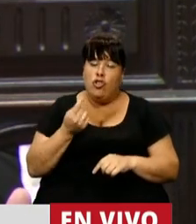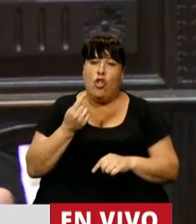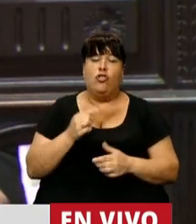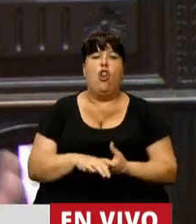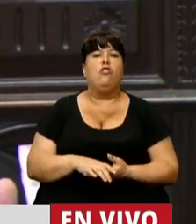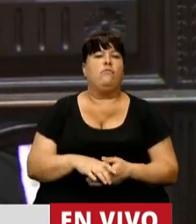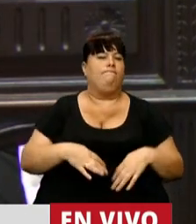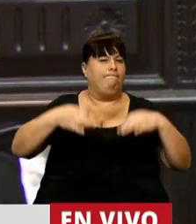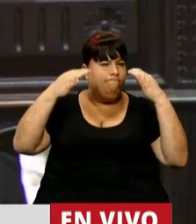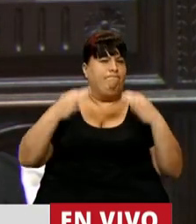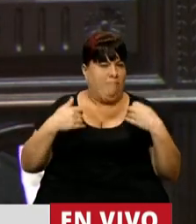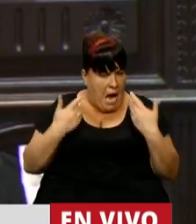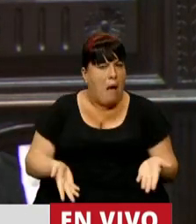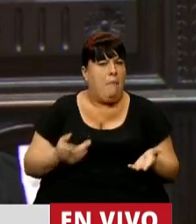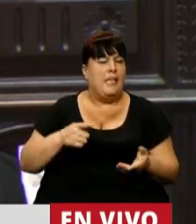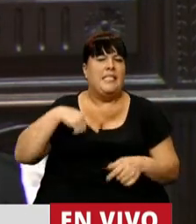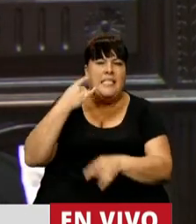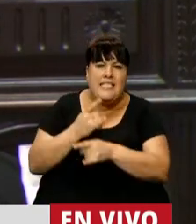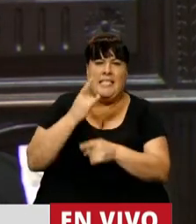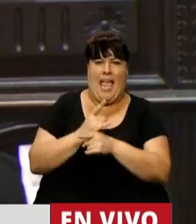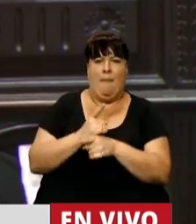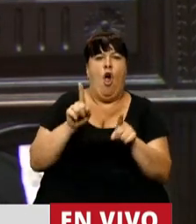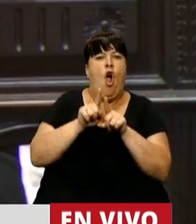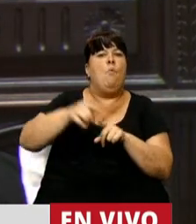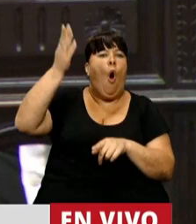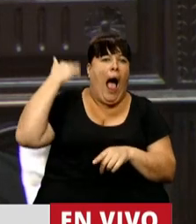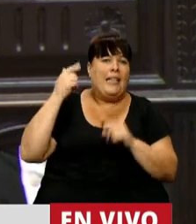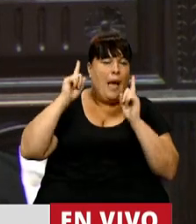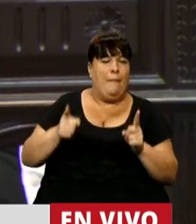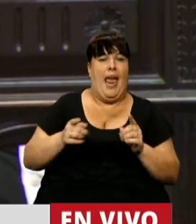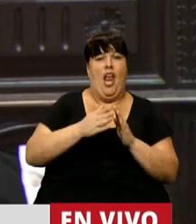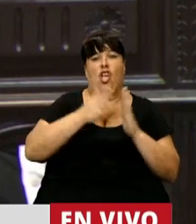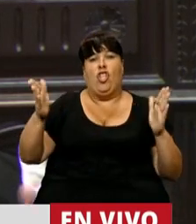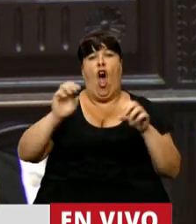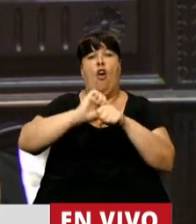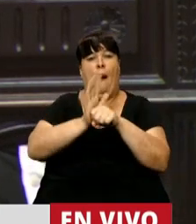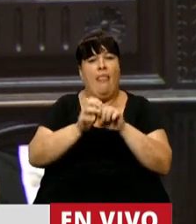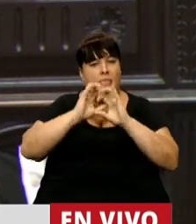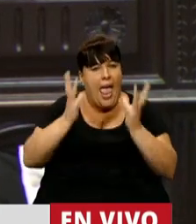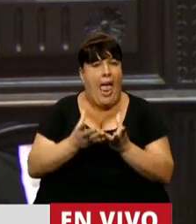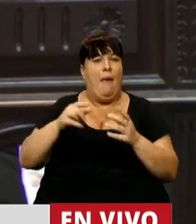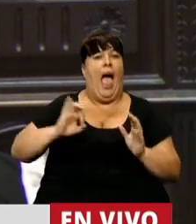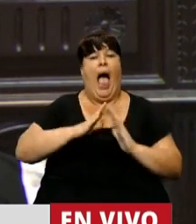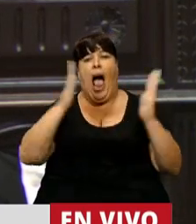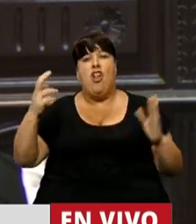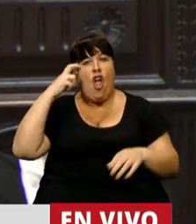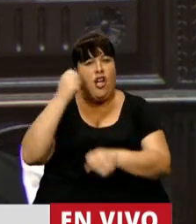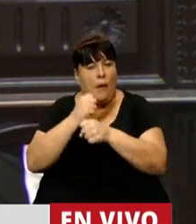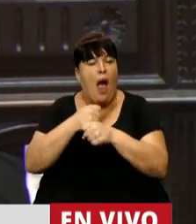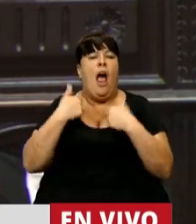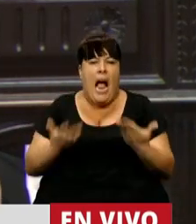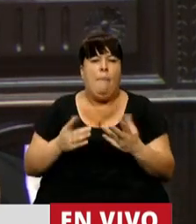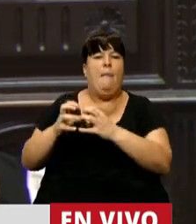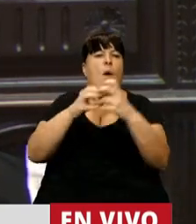absolutamente dispuestos todo el tiempo, como estuvimos a lo largo de toda esta pandemia y de todo este año parlamentario, para